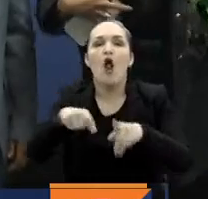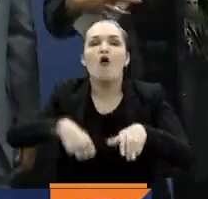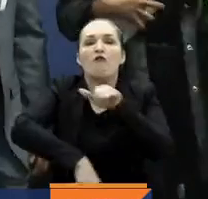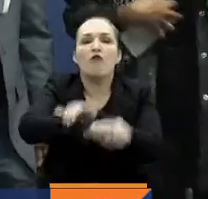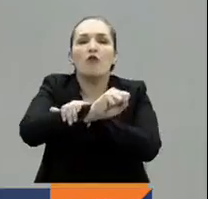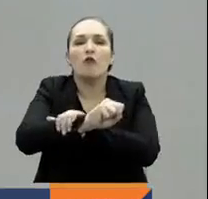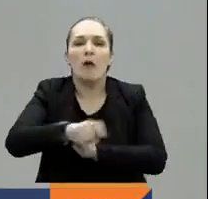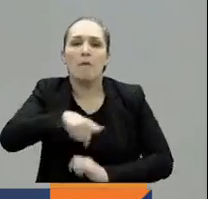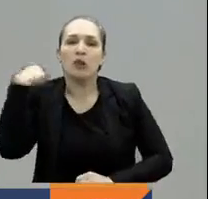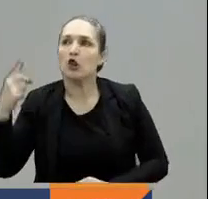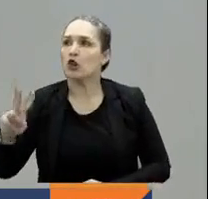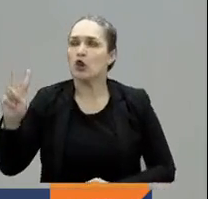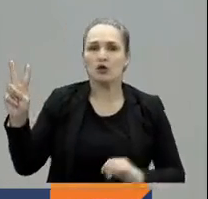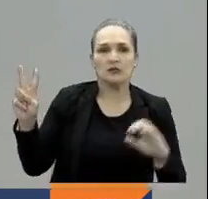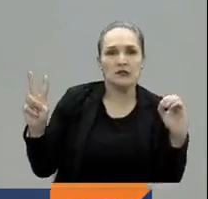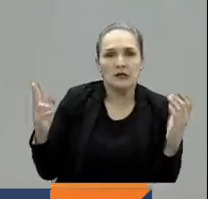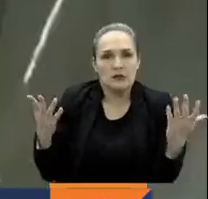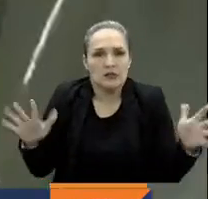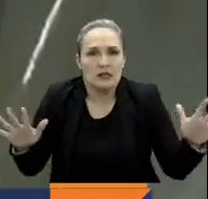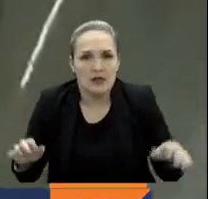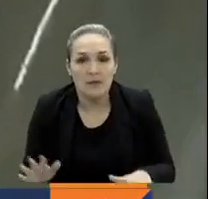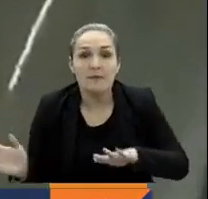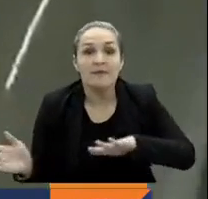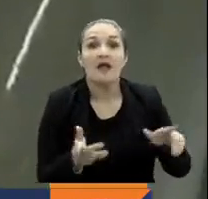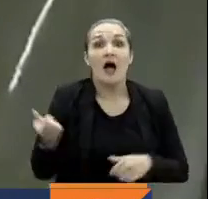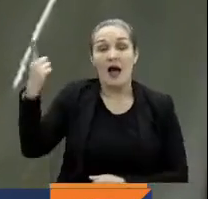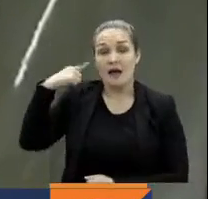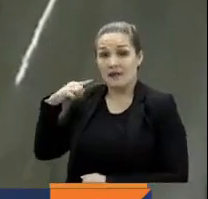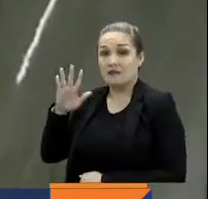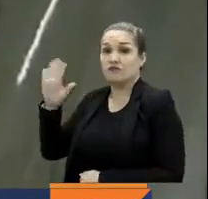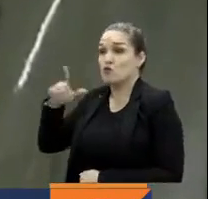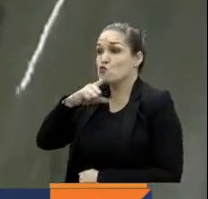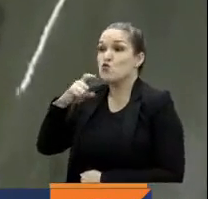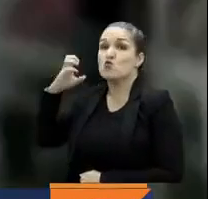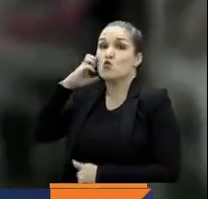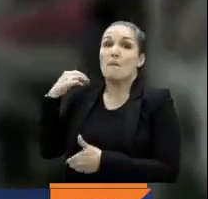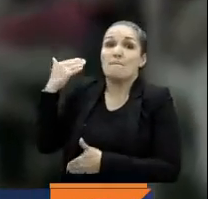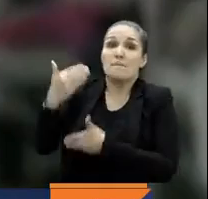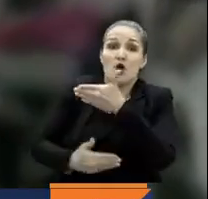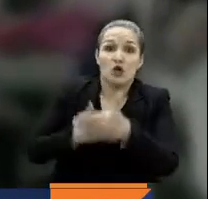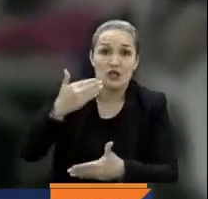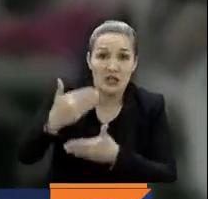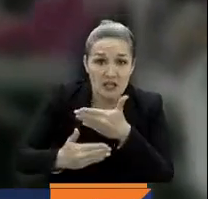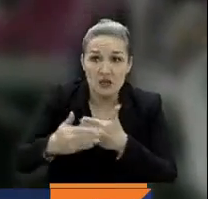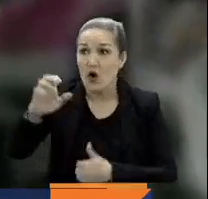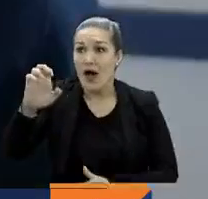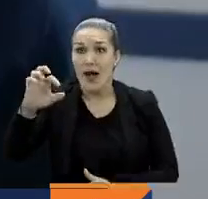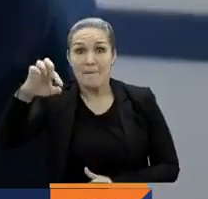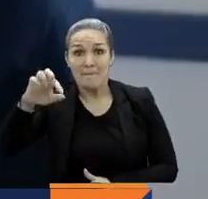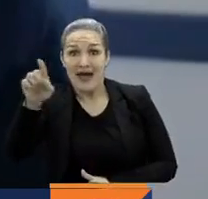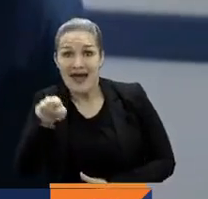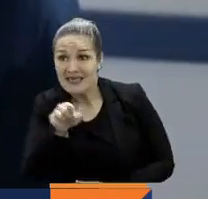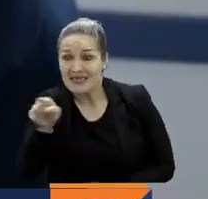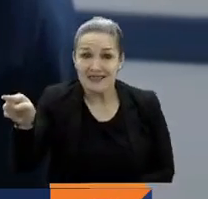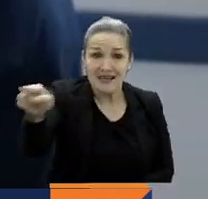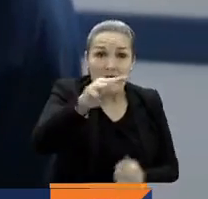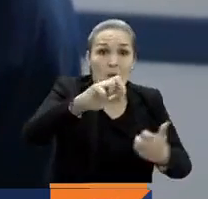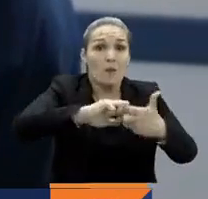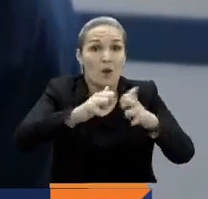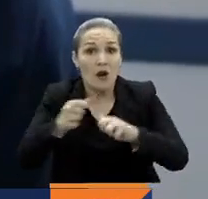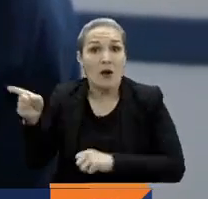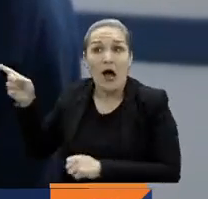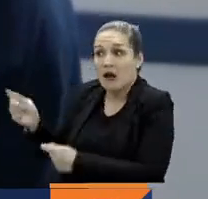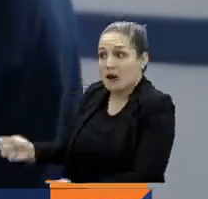del gobierno Duque dejó en proceso de intervención 11 EPS, por lo cual, según ella, no es el gobierno Petro el que busca acabar con estas entidades.